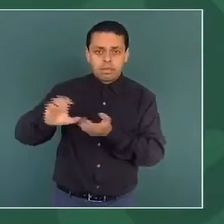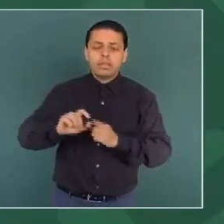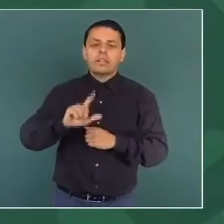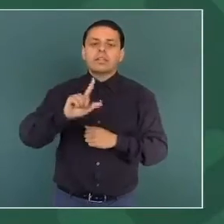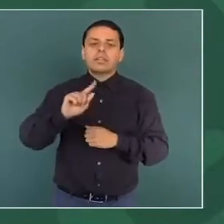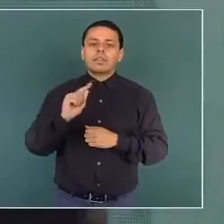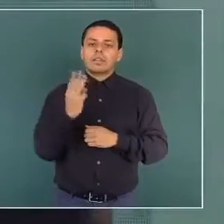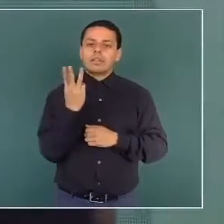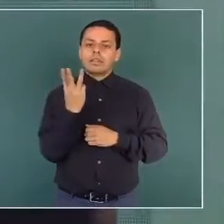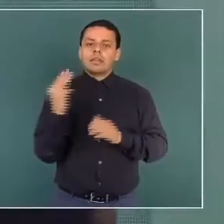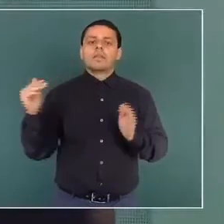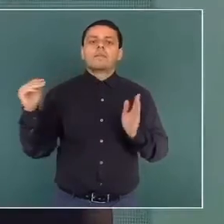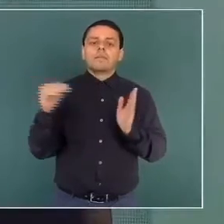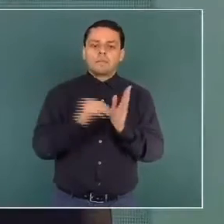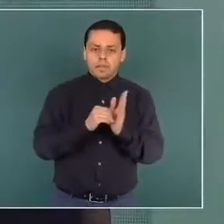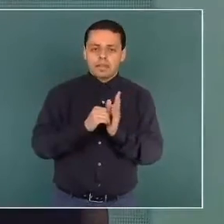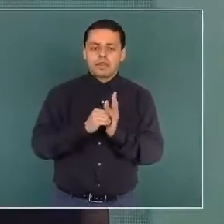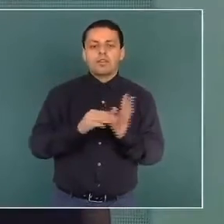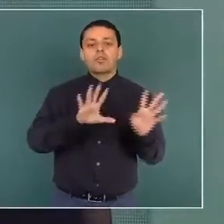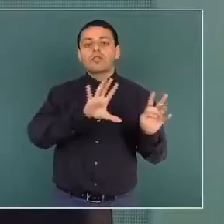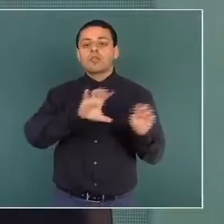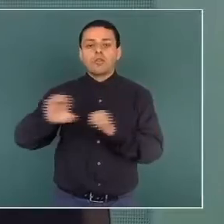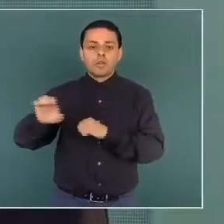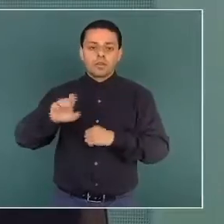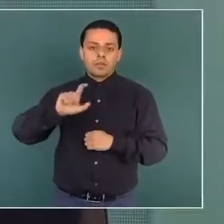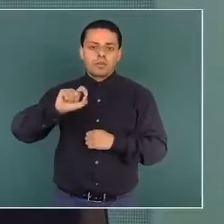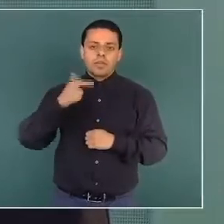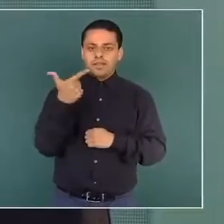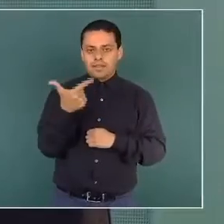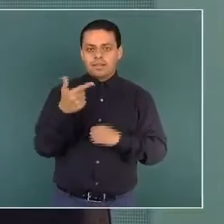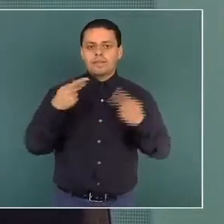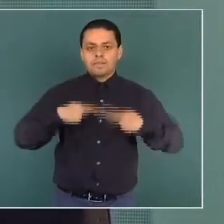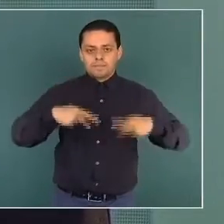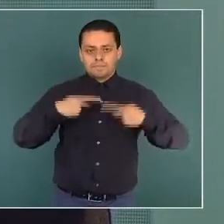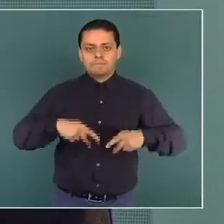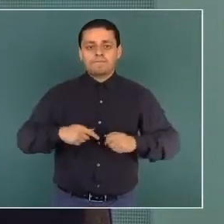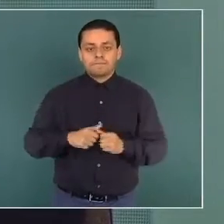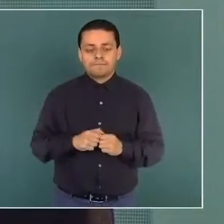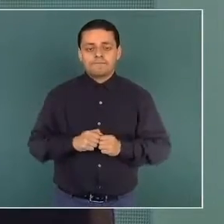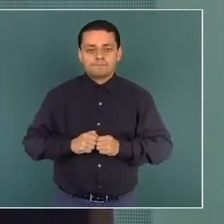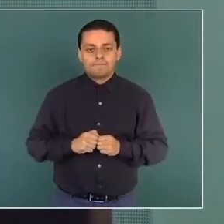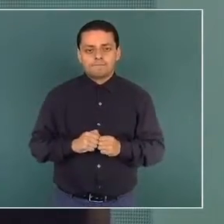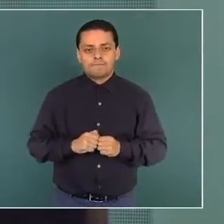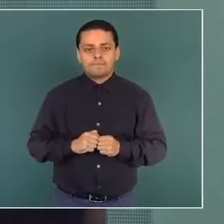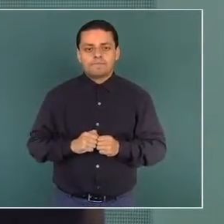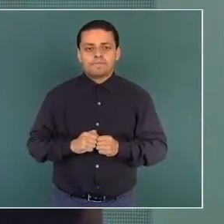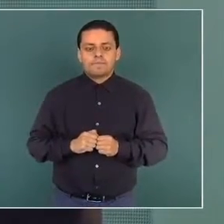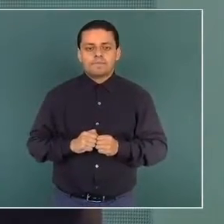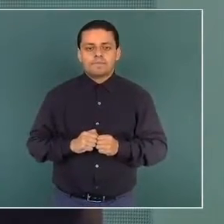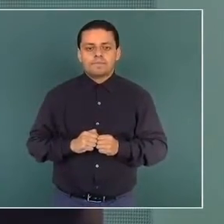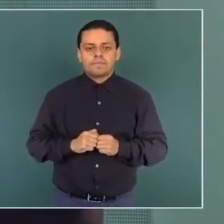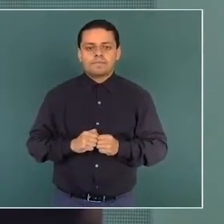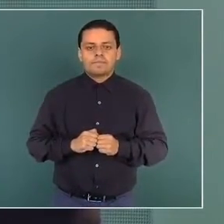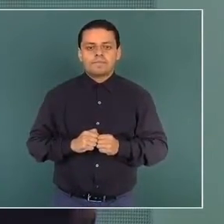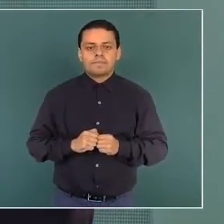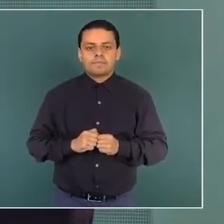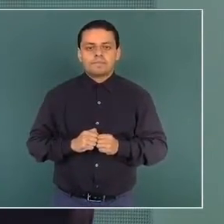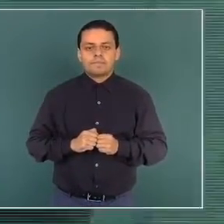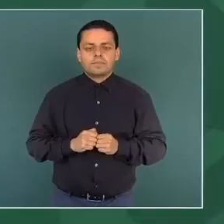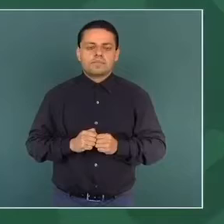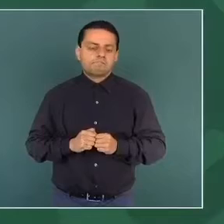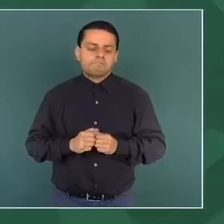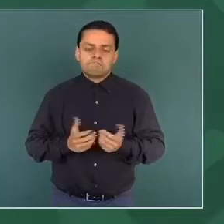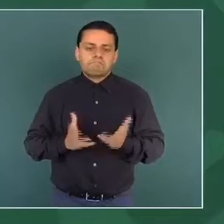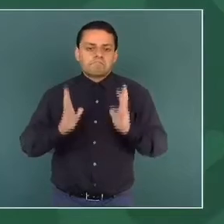.927 personas. Y ya,